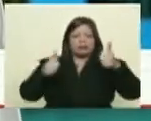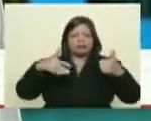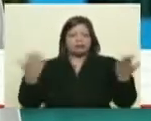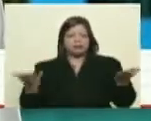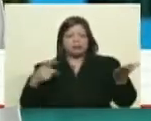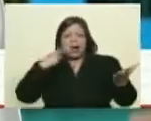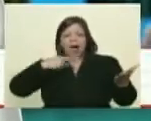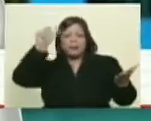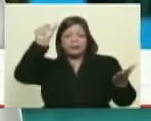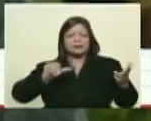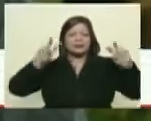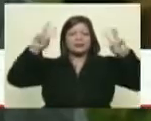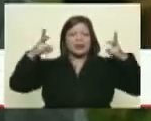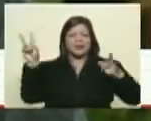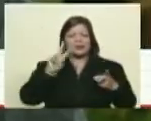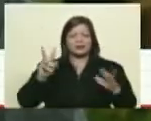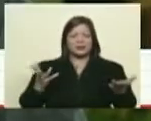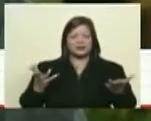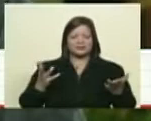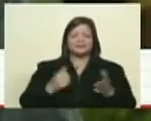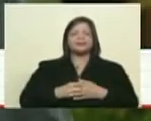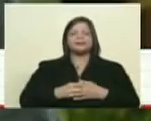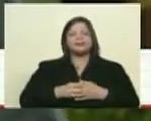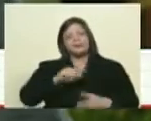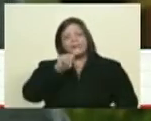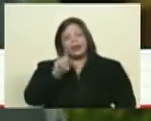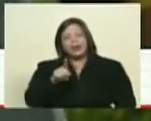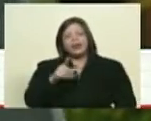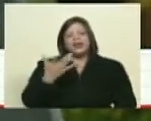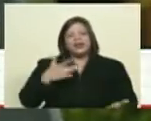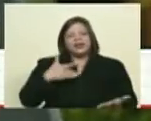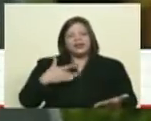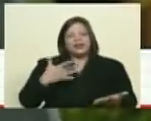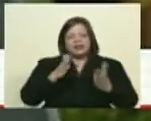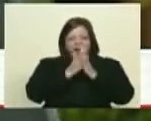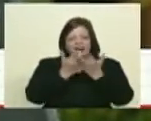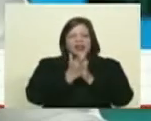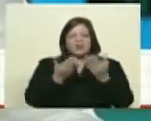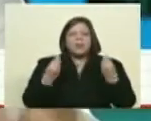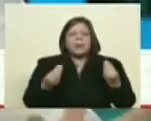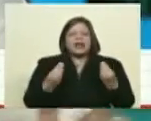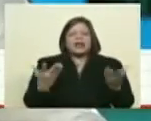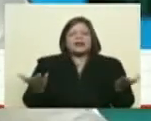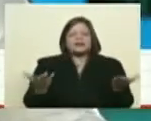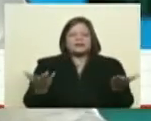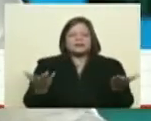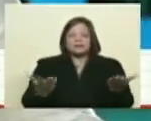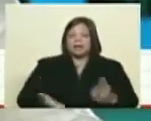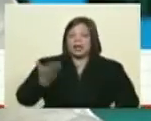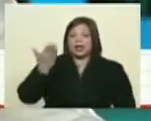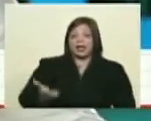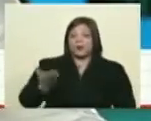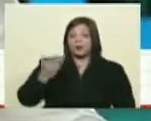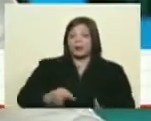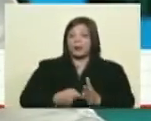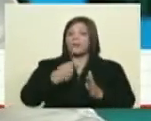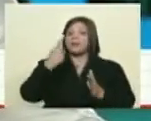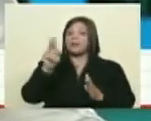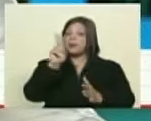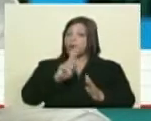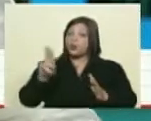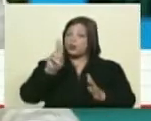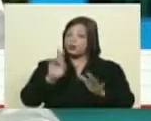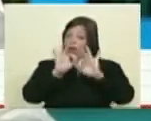de Venezuela bien, Fernando ¿y qué sentido tiene este libro? yo creo que es importante porque es la primera vez que se utiliza una